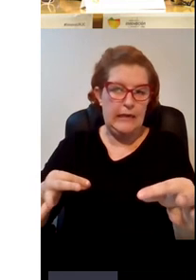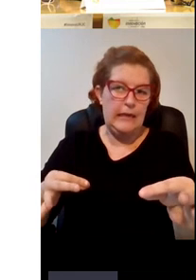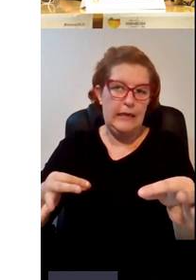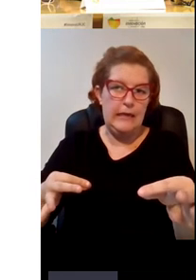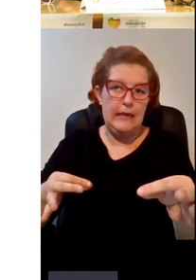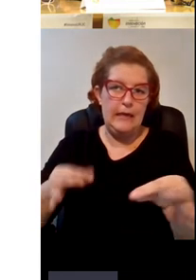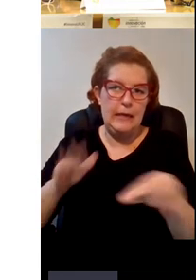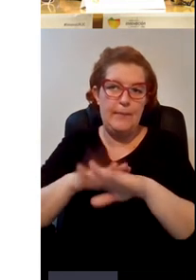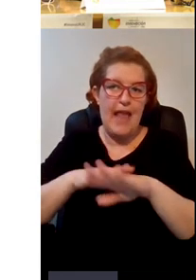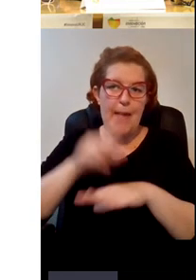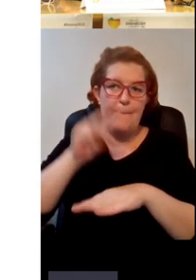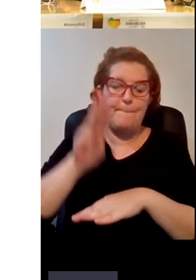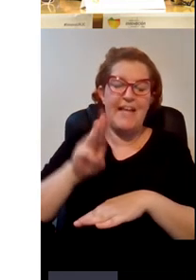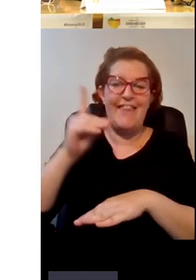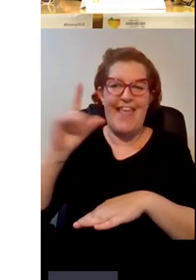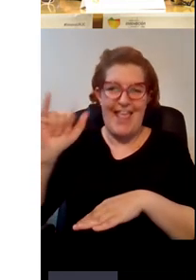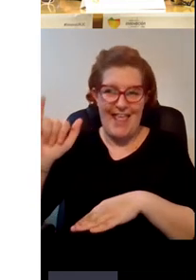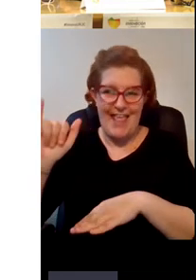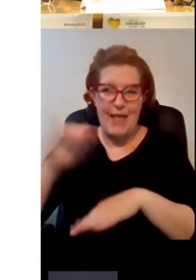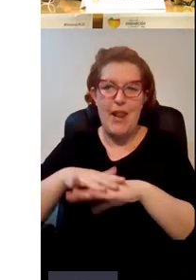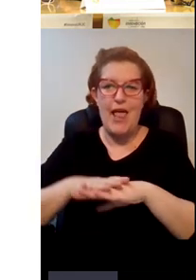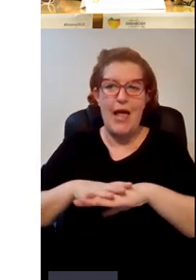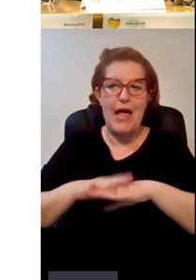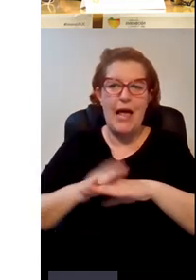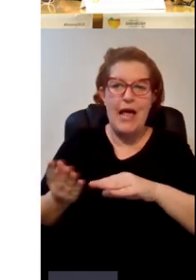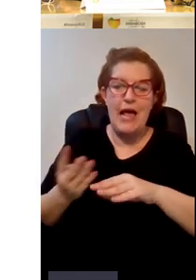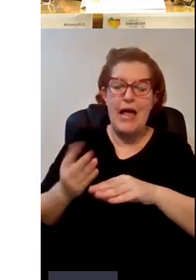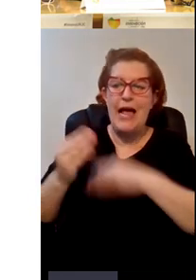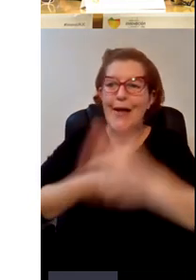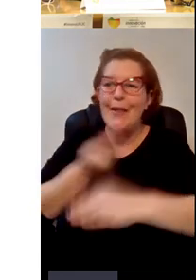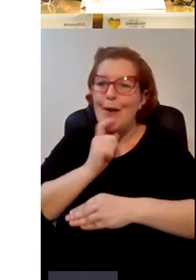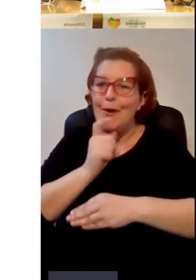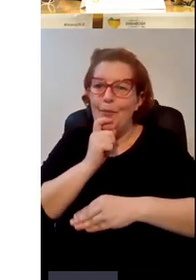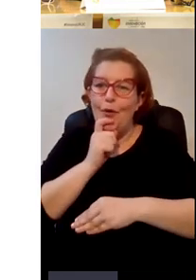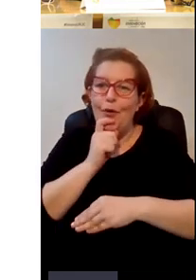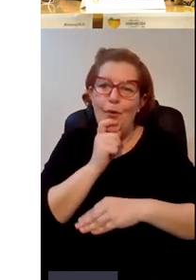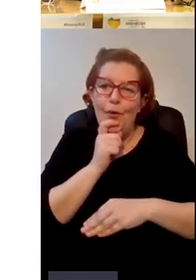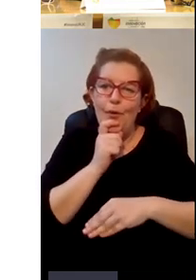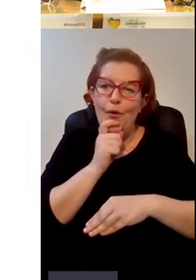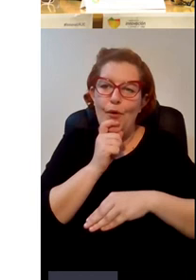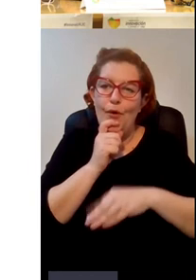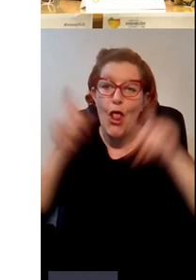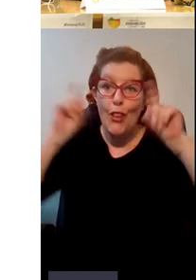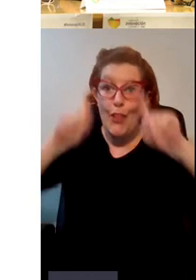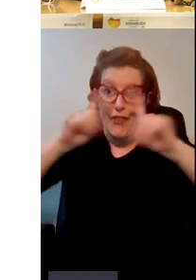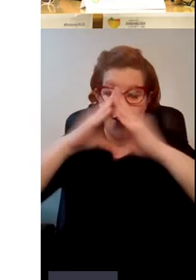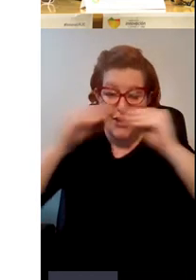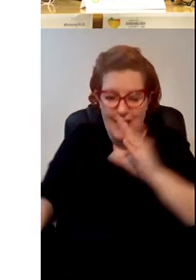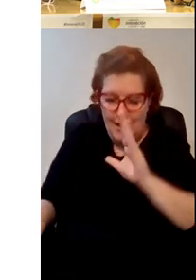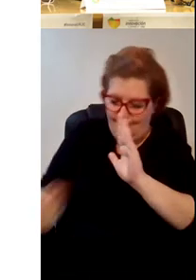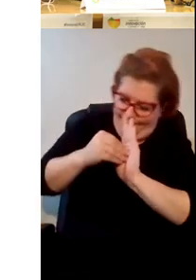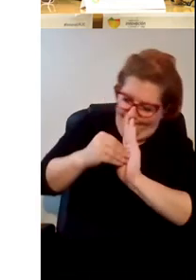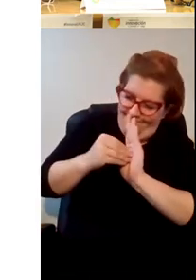para el PDI de introducción de la sostenibilidad en la docencia universitaria